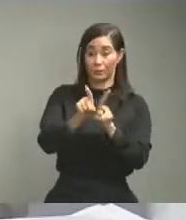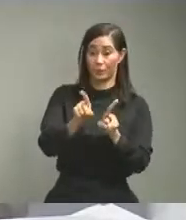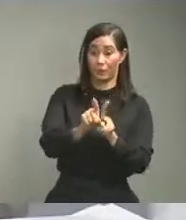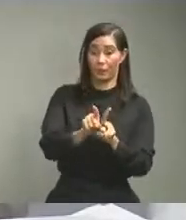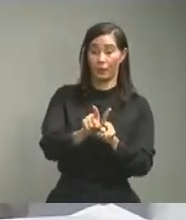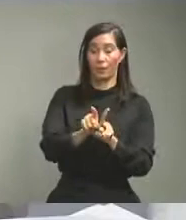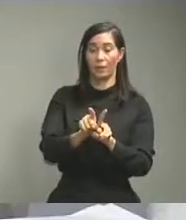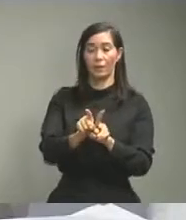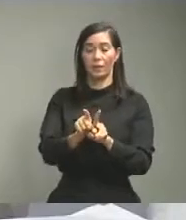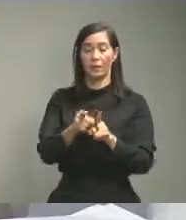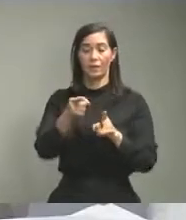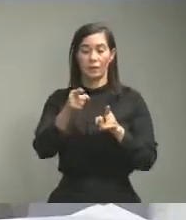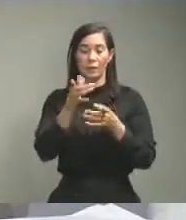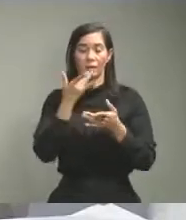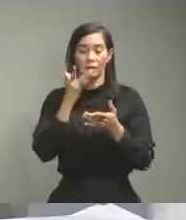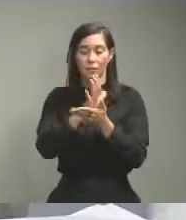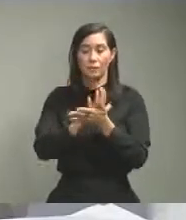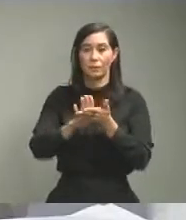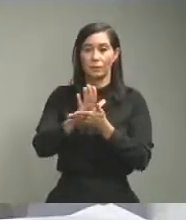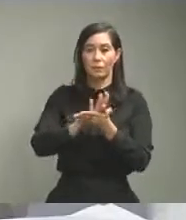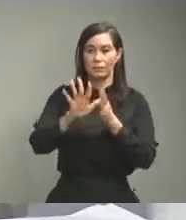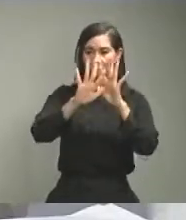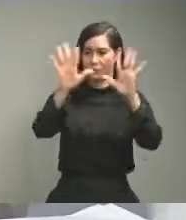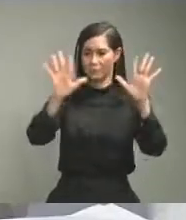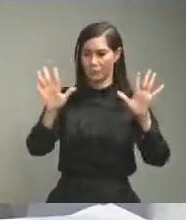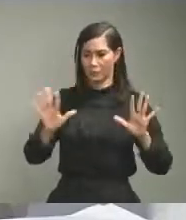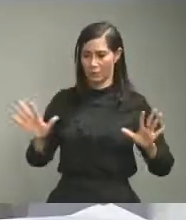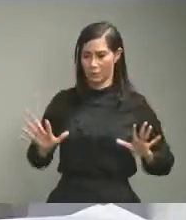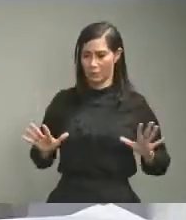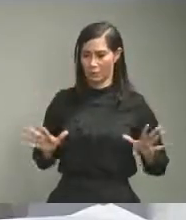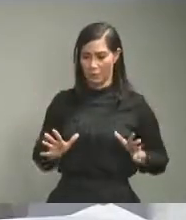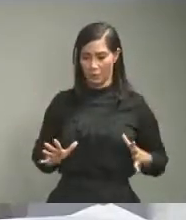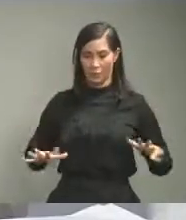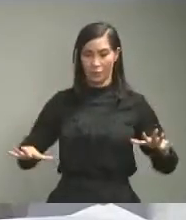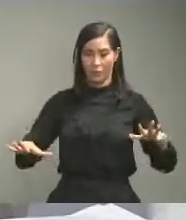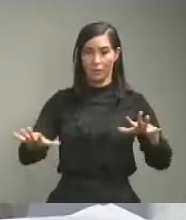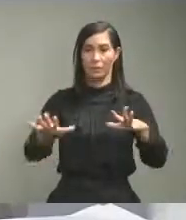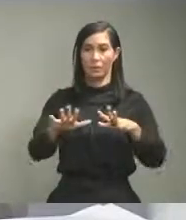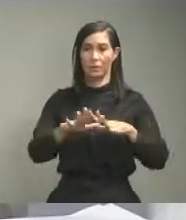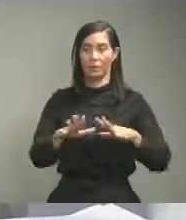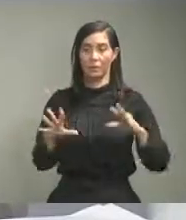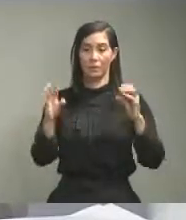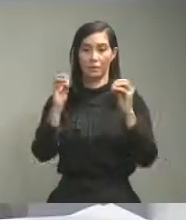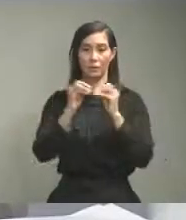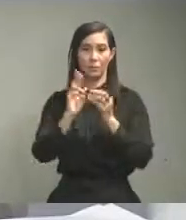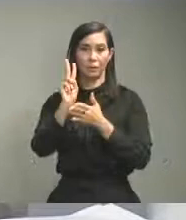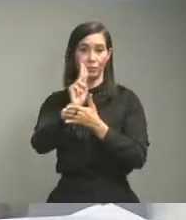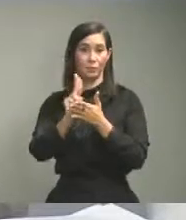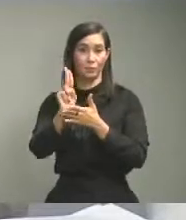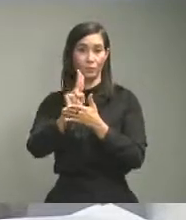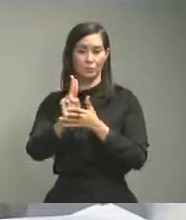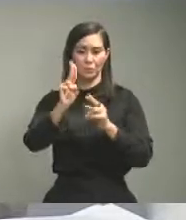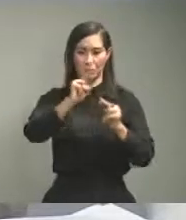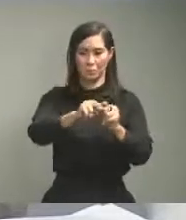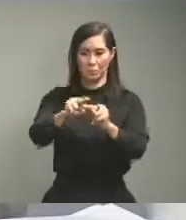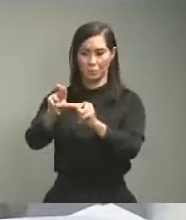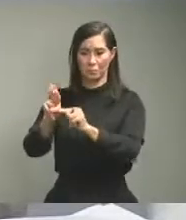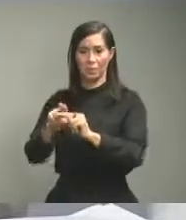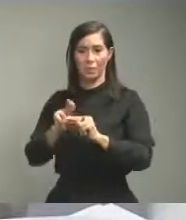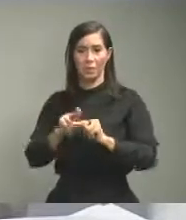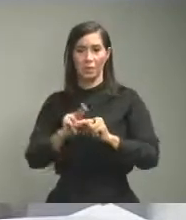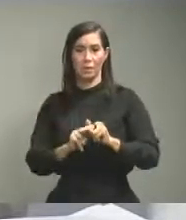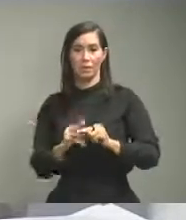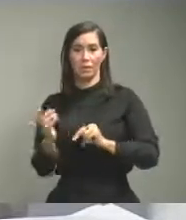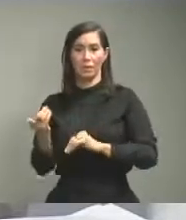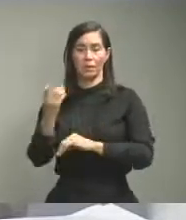realizar las limpiezas del lugar en las áreas de más uso y toque durante